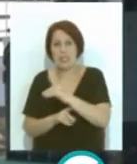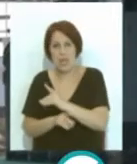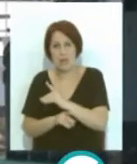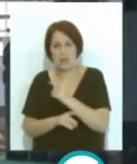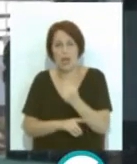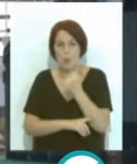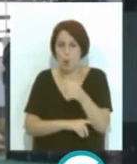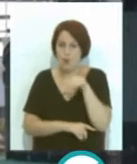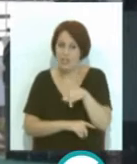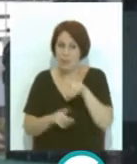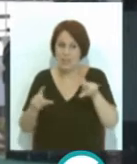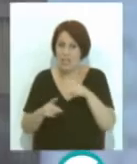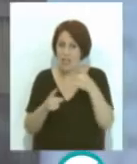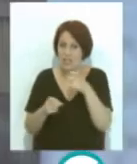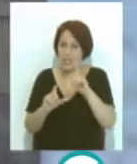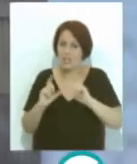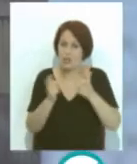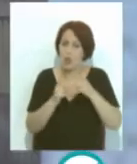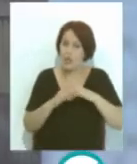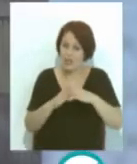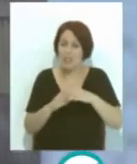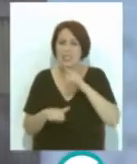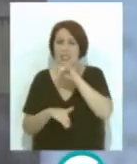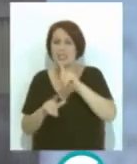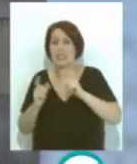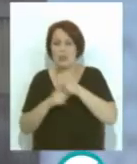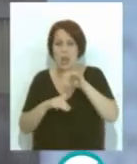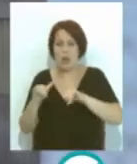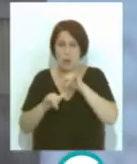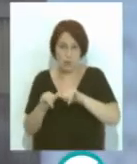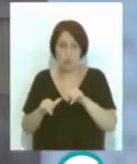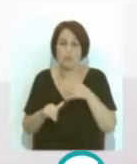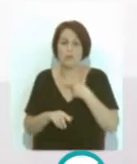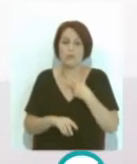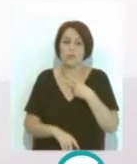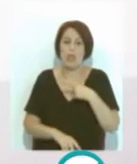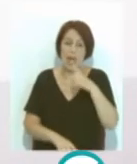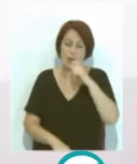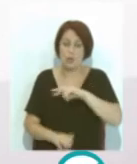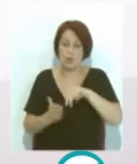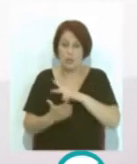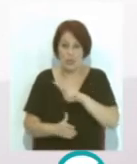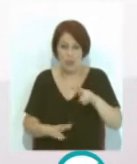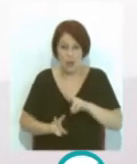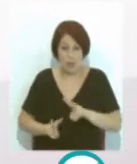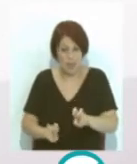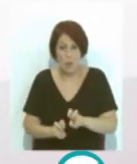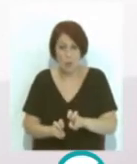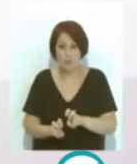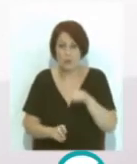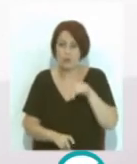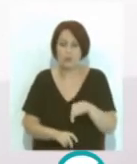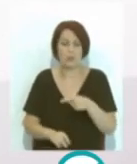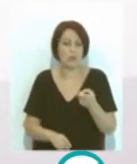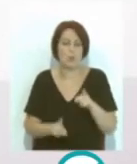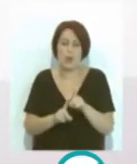este tipo de empresas del sector naval y del sector aeronáutico. A principios del año 2022 esto